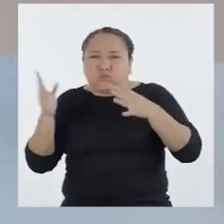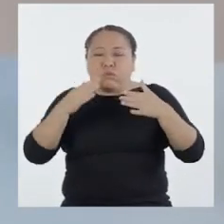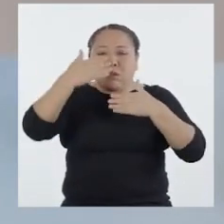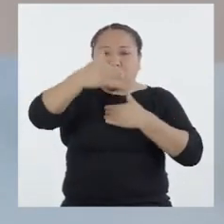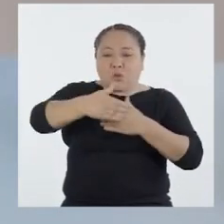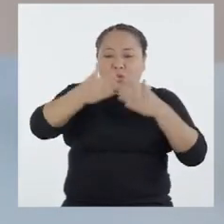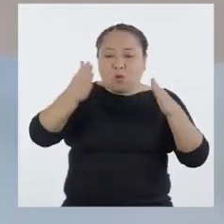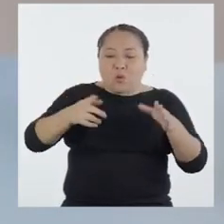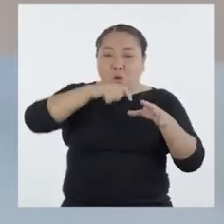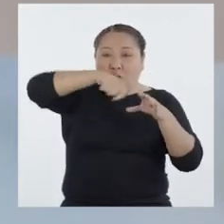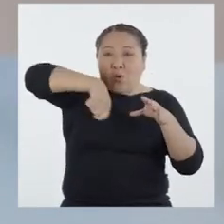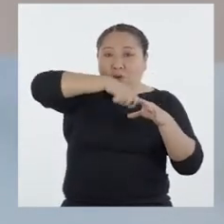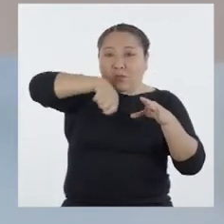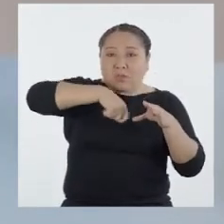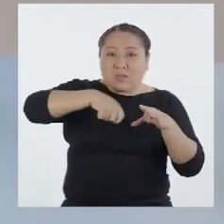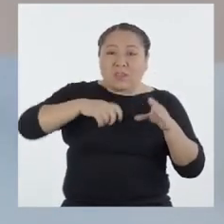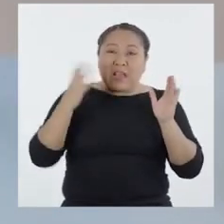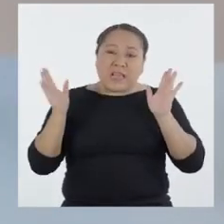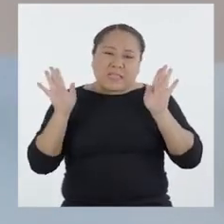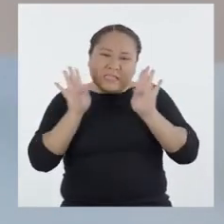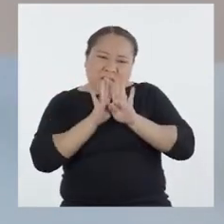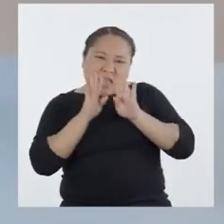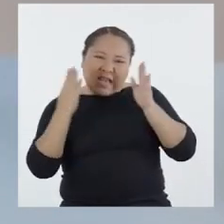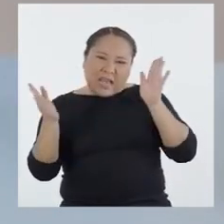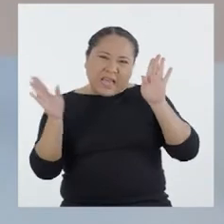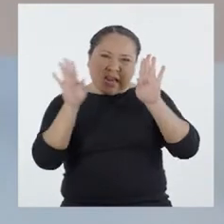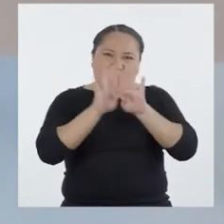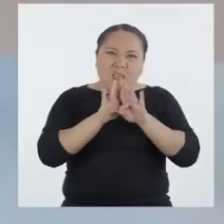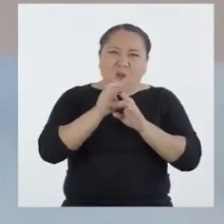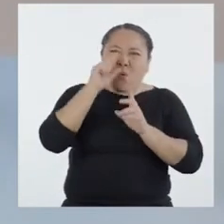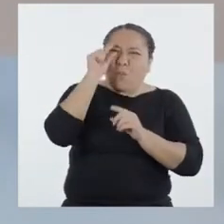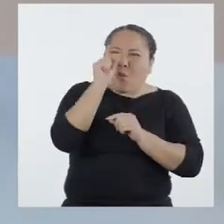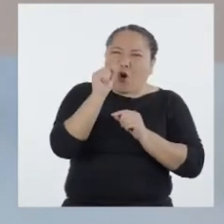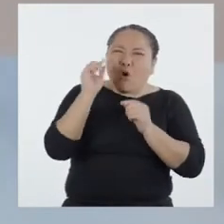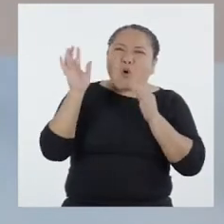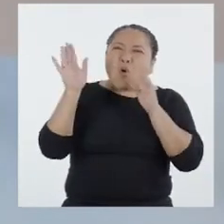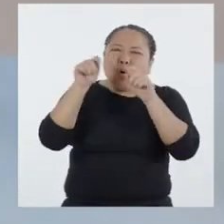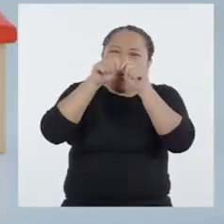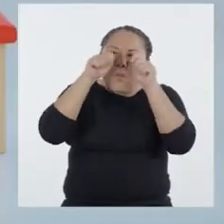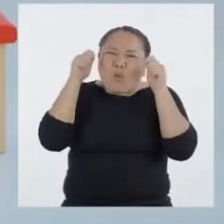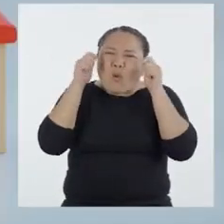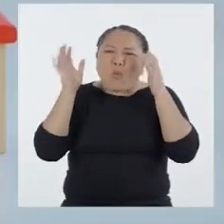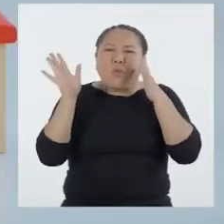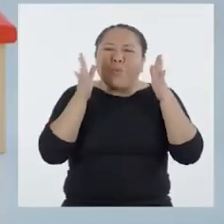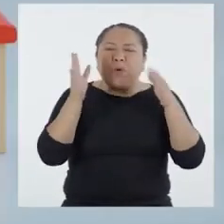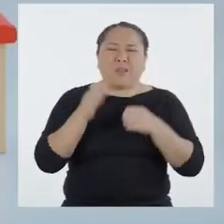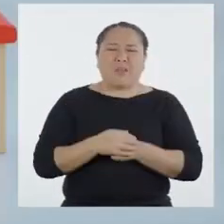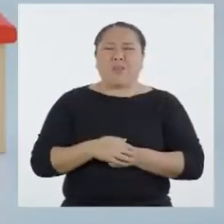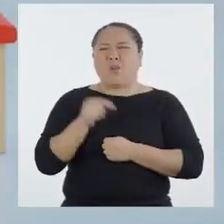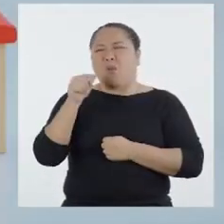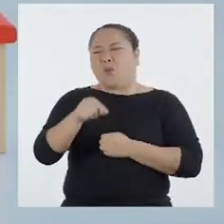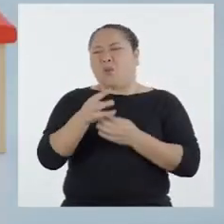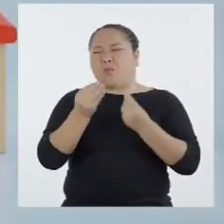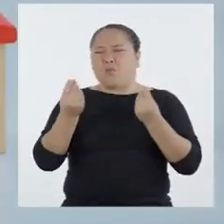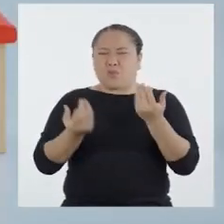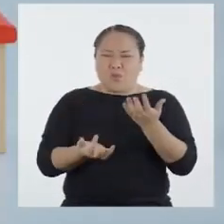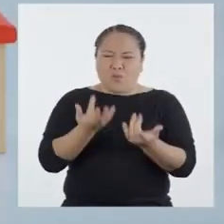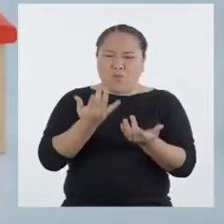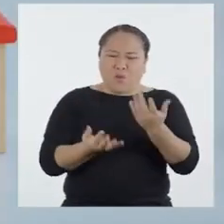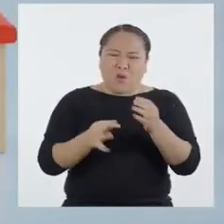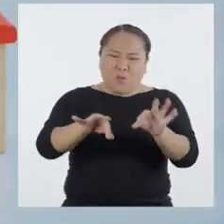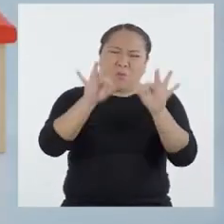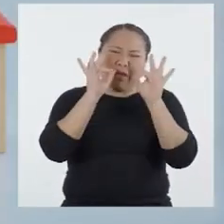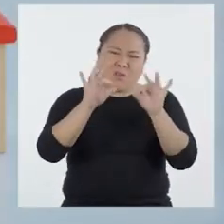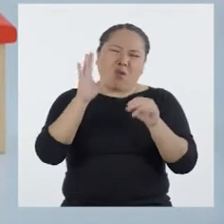los cuartos de cocina suelen estar cerrados con un mínimo de ventilación. ¡Uy! Exposición a fuego